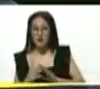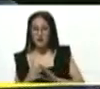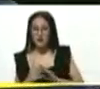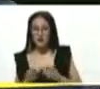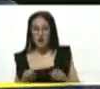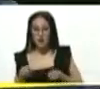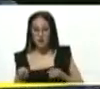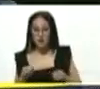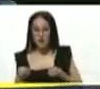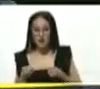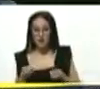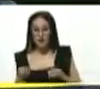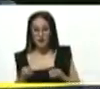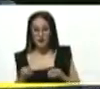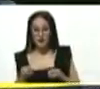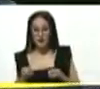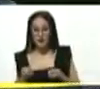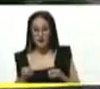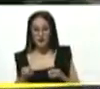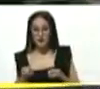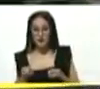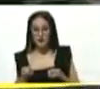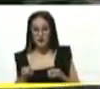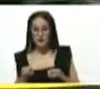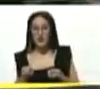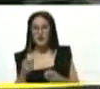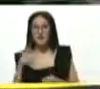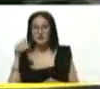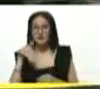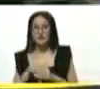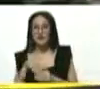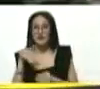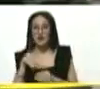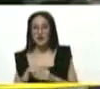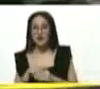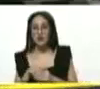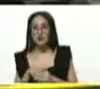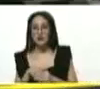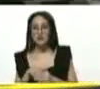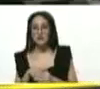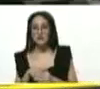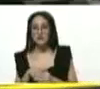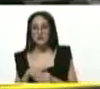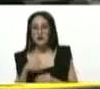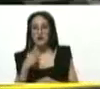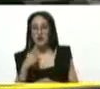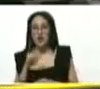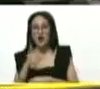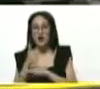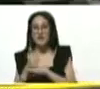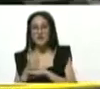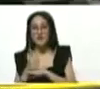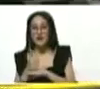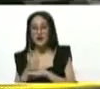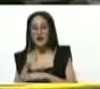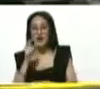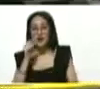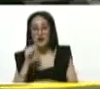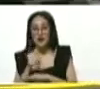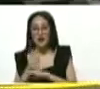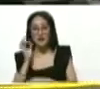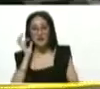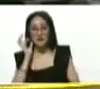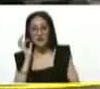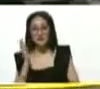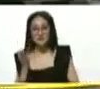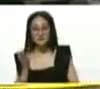controlaron la cosa, pim, pum, pa, y votaron. Y eligieron a sus jefes y jefas para que sigan la brega. Ah, porque los